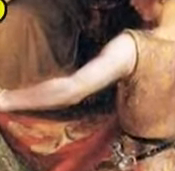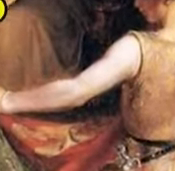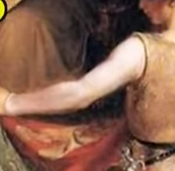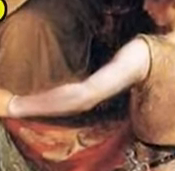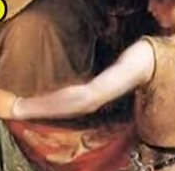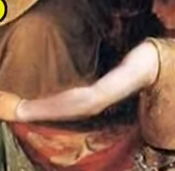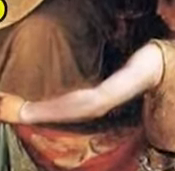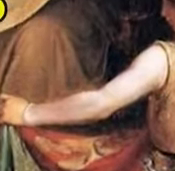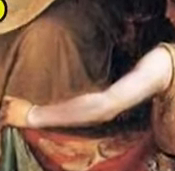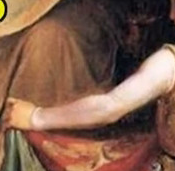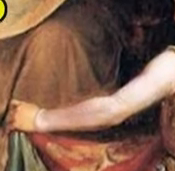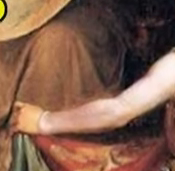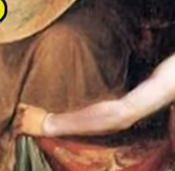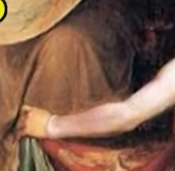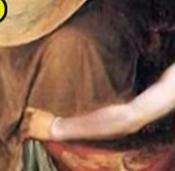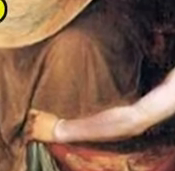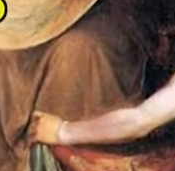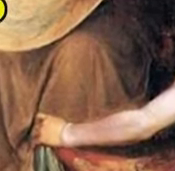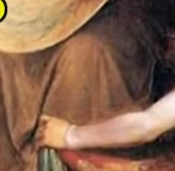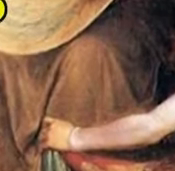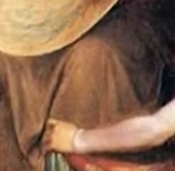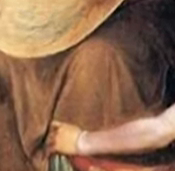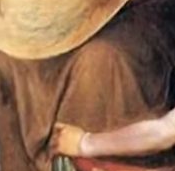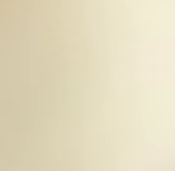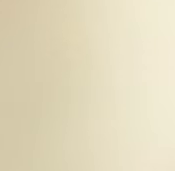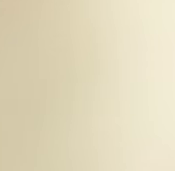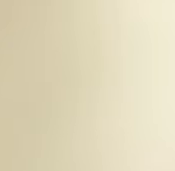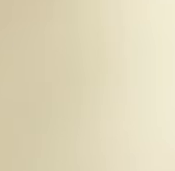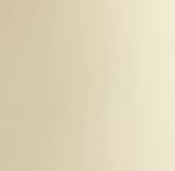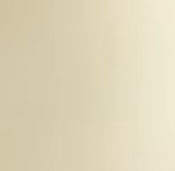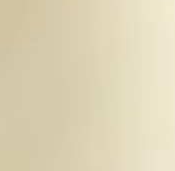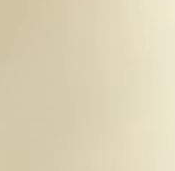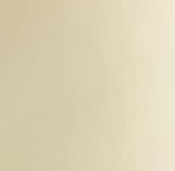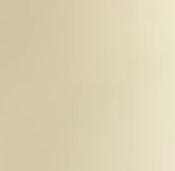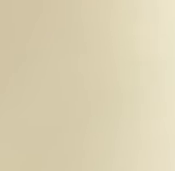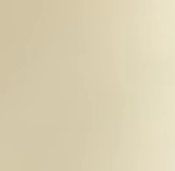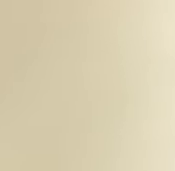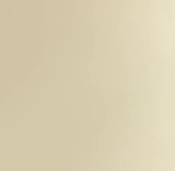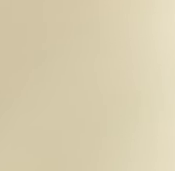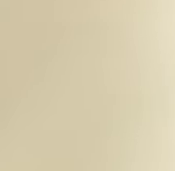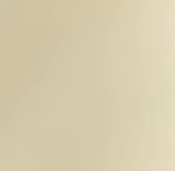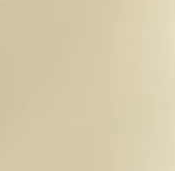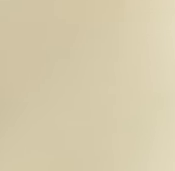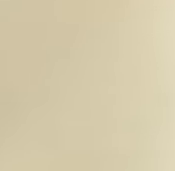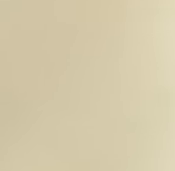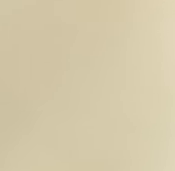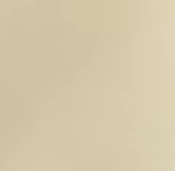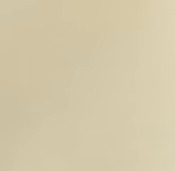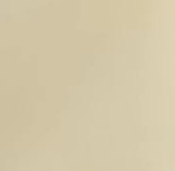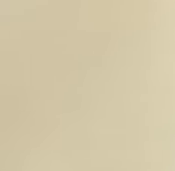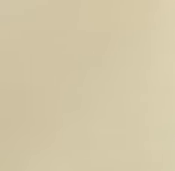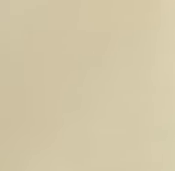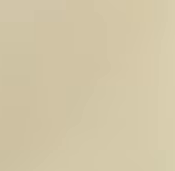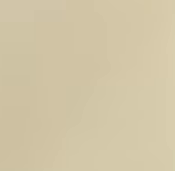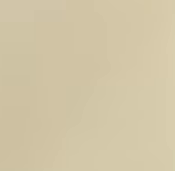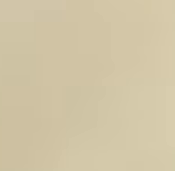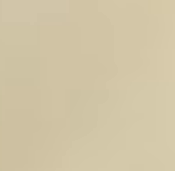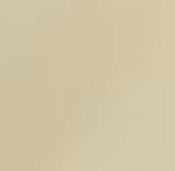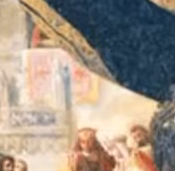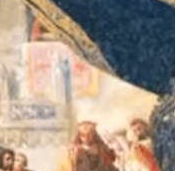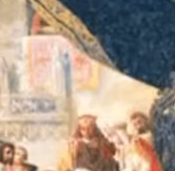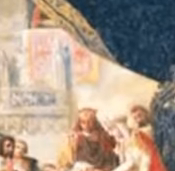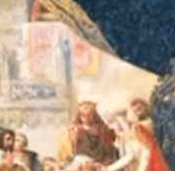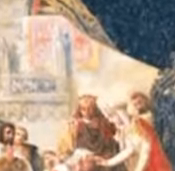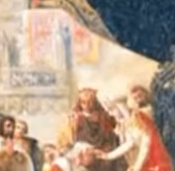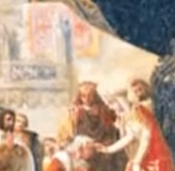sido posible sin el financiamiento de los reyes católicos y la firma de las capitulaciones de Santa Fe, Colón realizó tres viajes